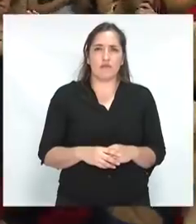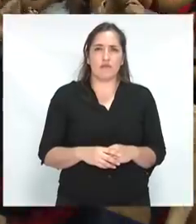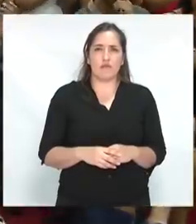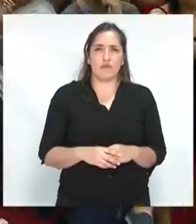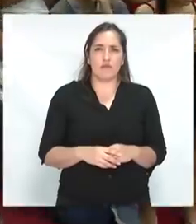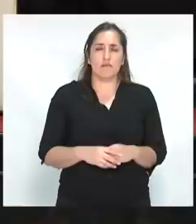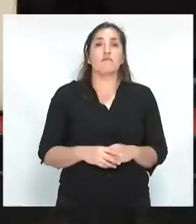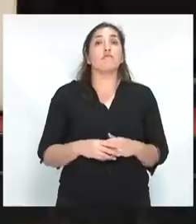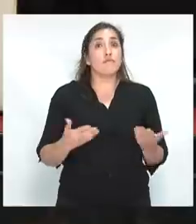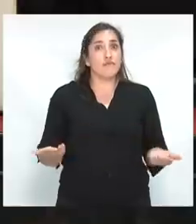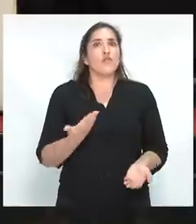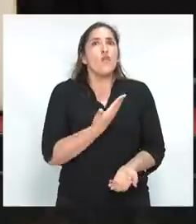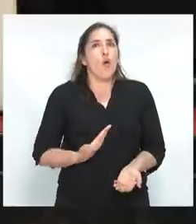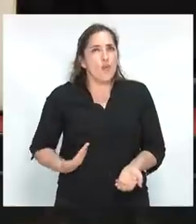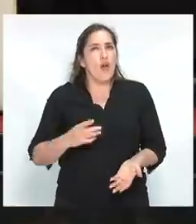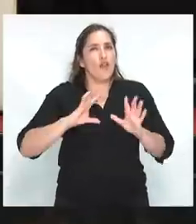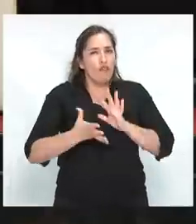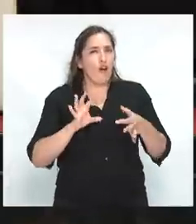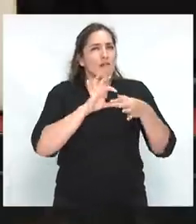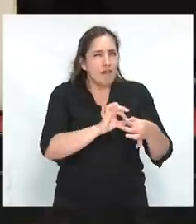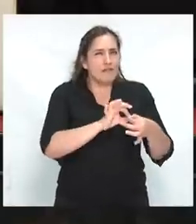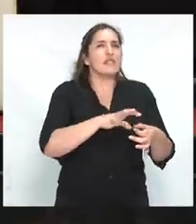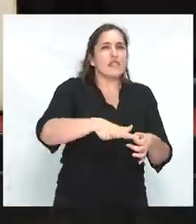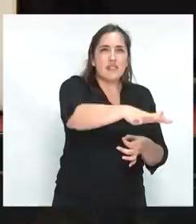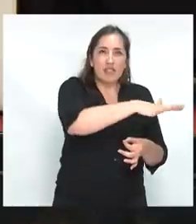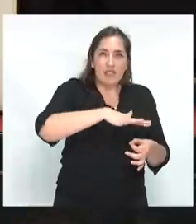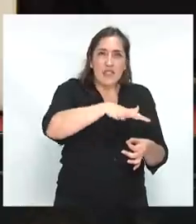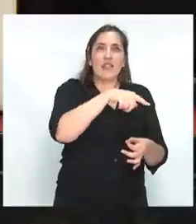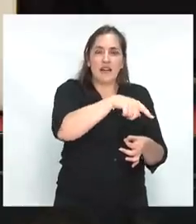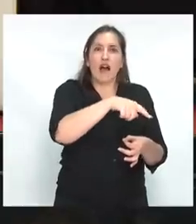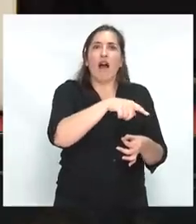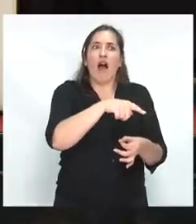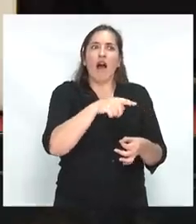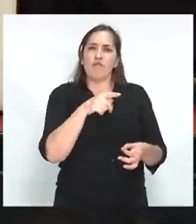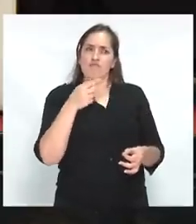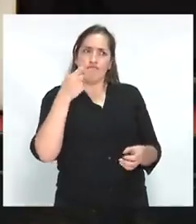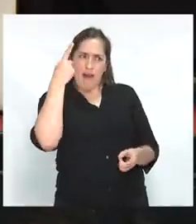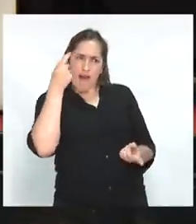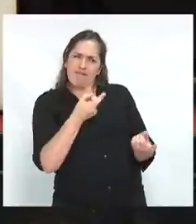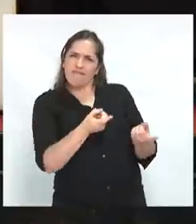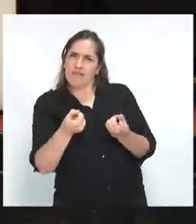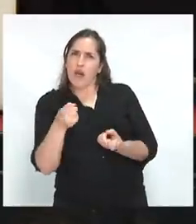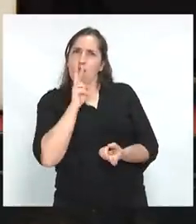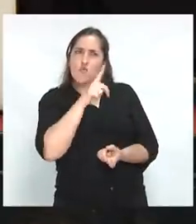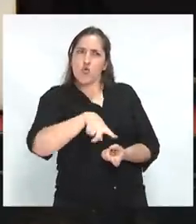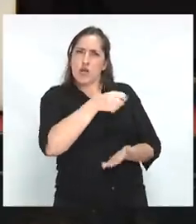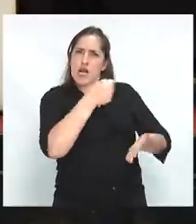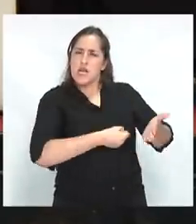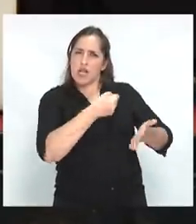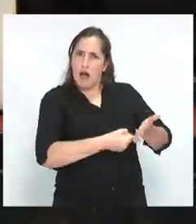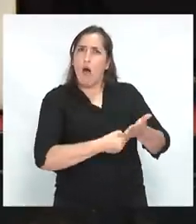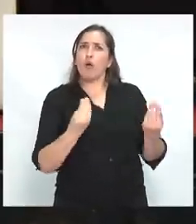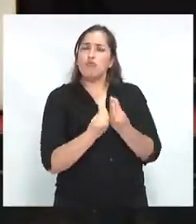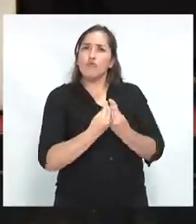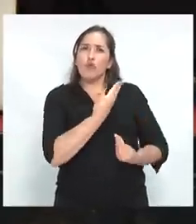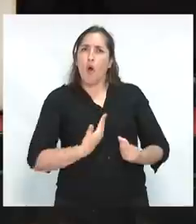Los gobiernos progresistas han aprendido del movimiento de mujeres. Posiblemente muchos gobiernos llegaron